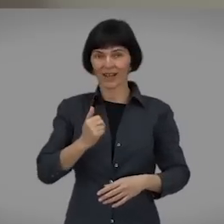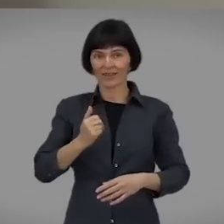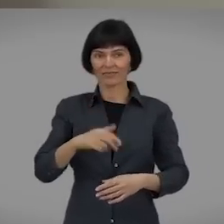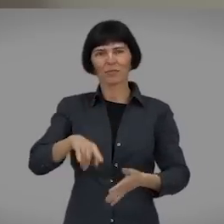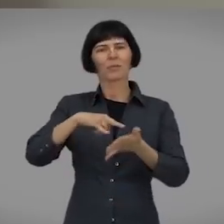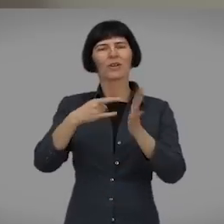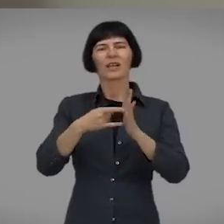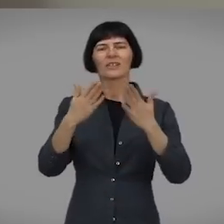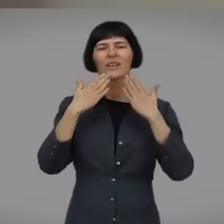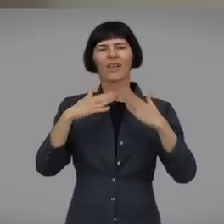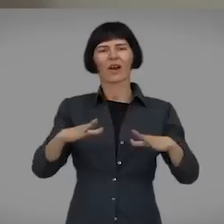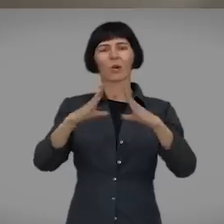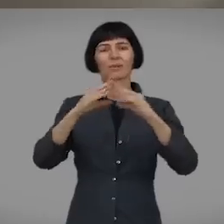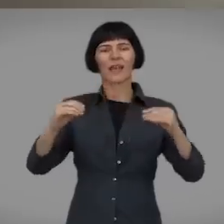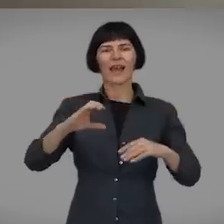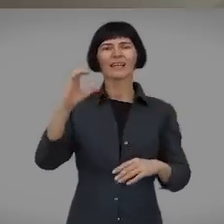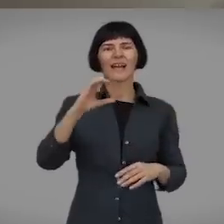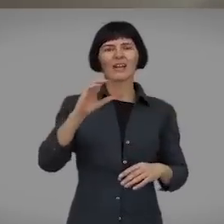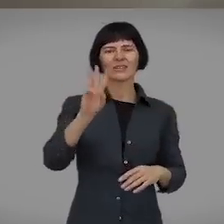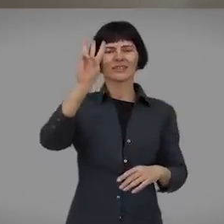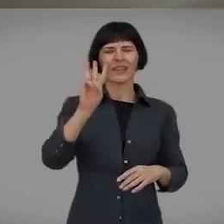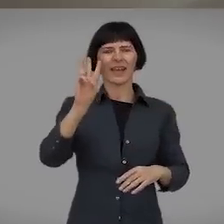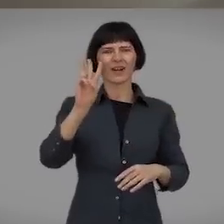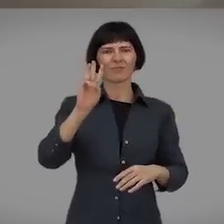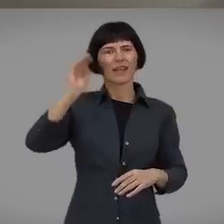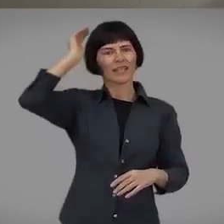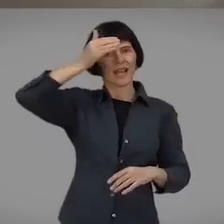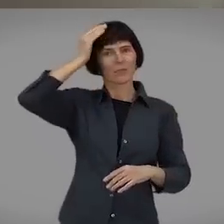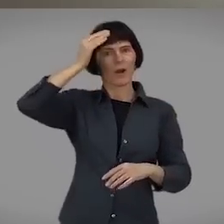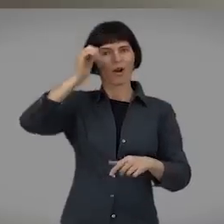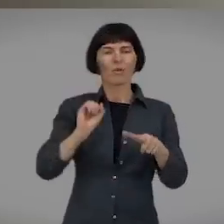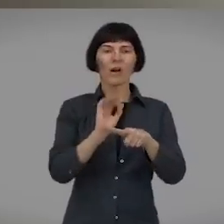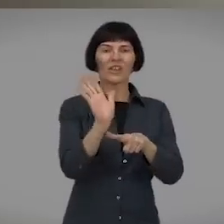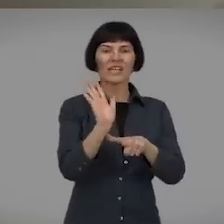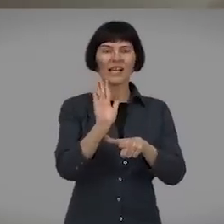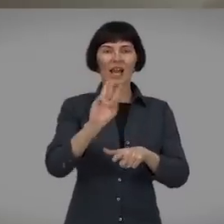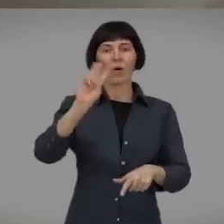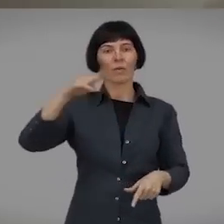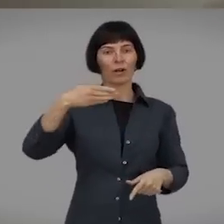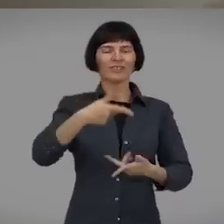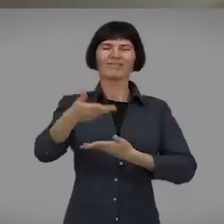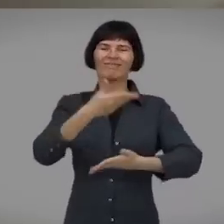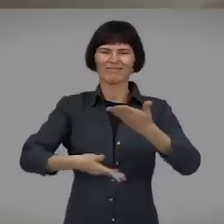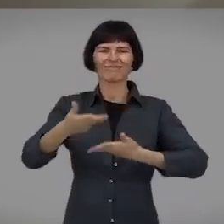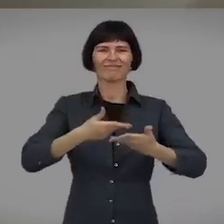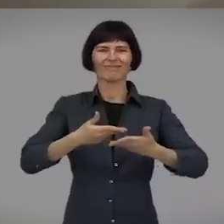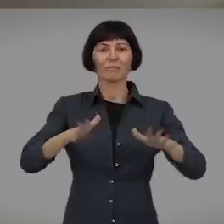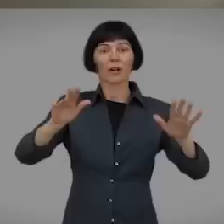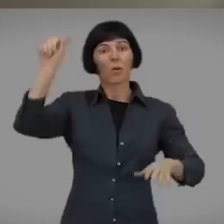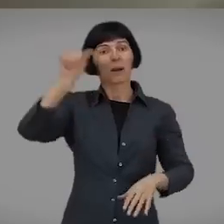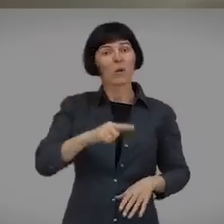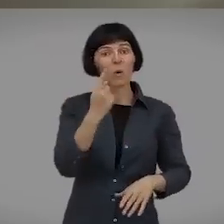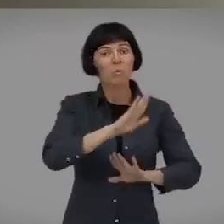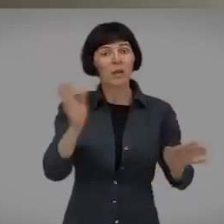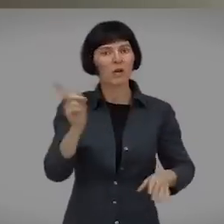las personas con discapacidad audiovisual. Un proyecto que ha sido posible gracias a la Universidad de Carlos III, Yelmo Cines, Watts Cine y Warner